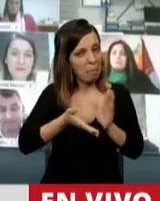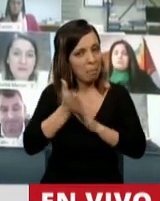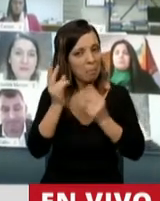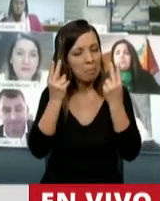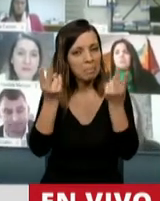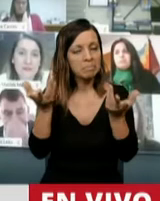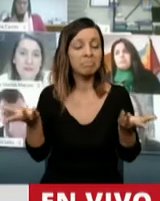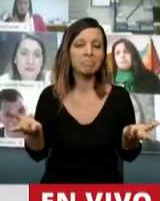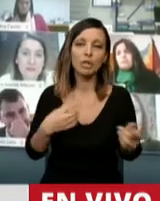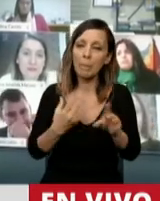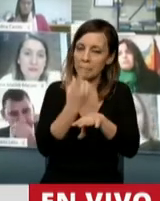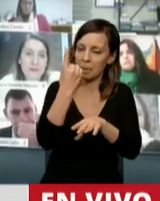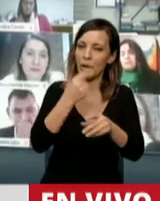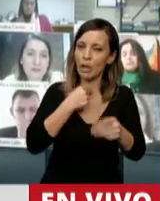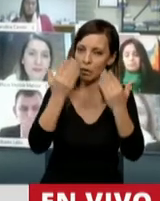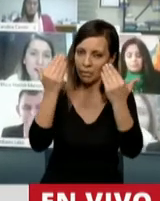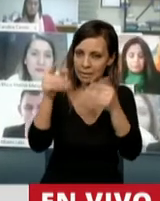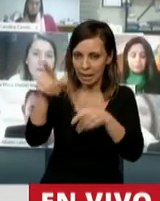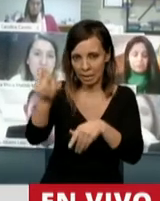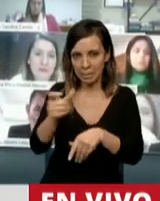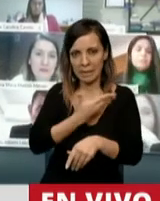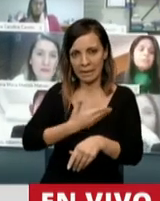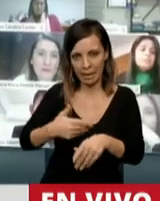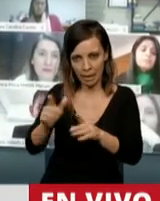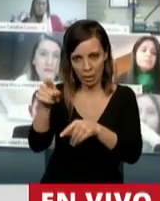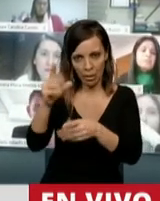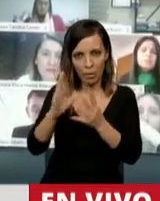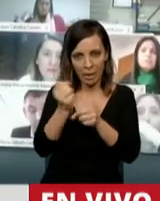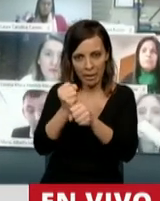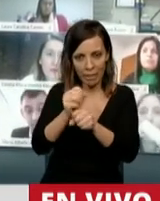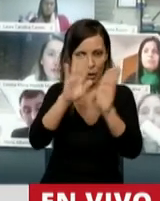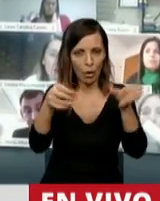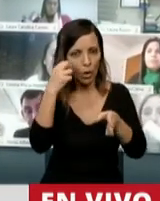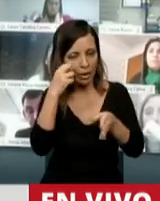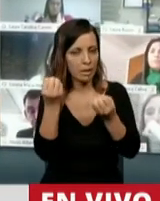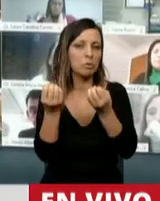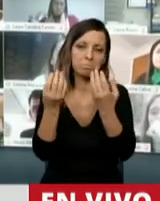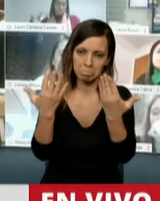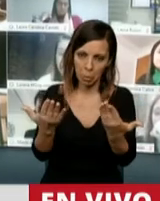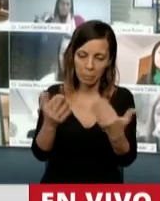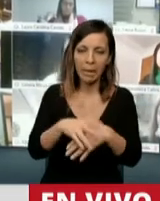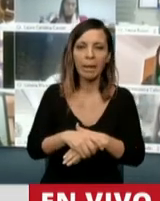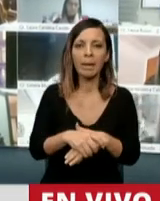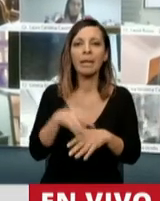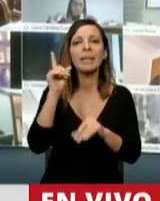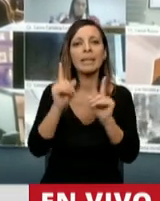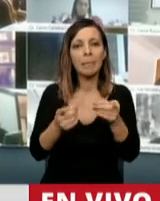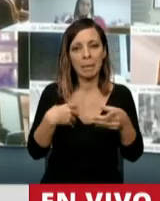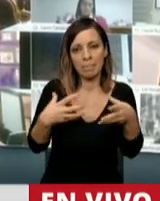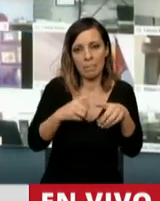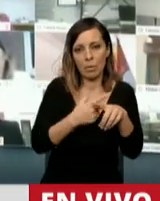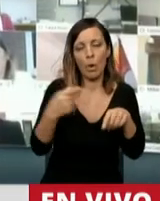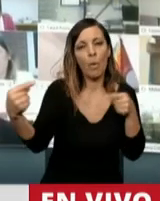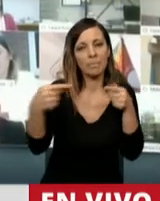para no distraerme, quiero felicitar su tarea, su gestión, la de todo el Congreso de la Nación, incluido la de mi bloque